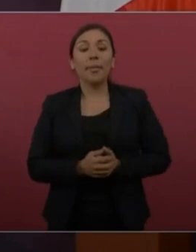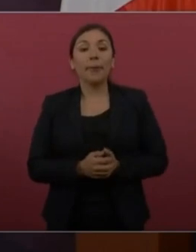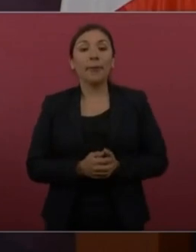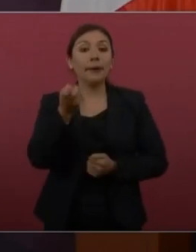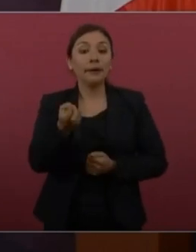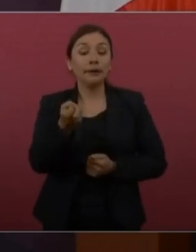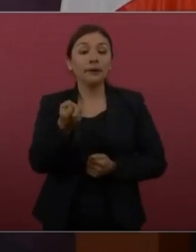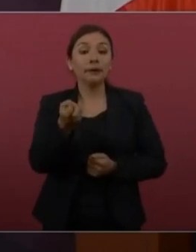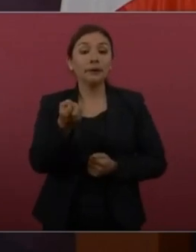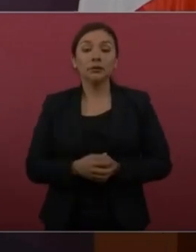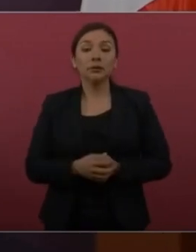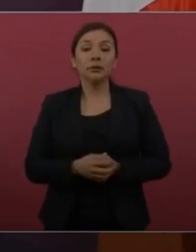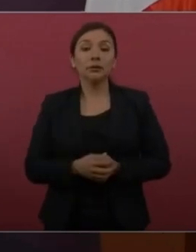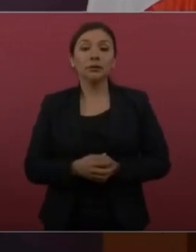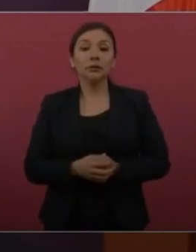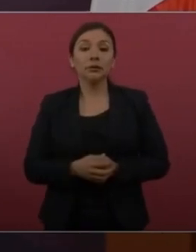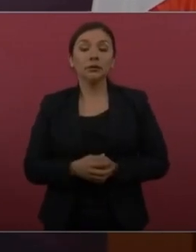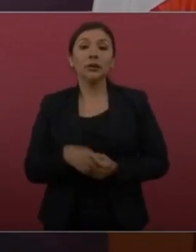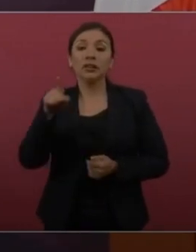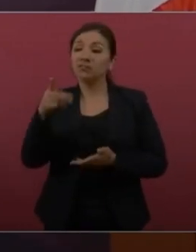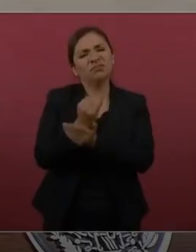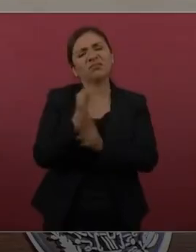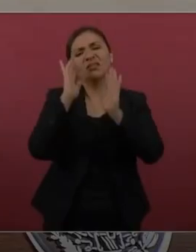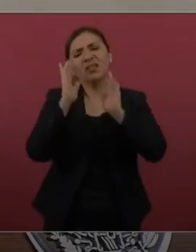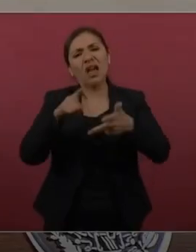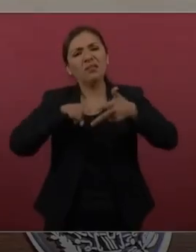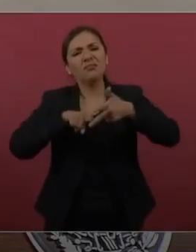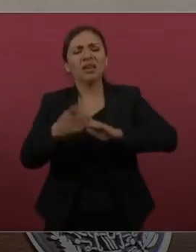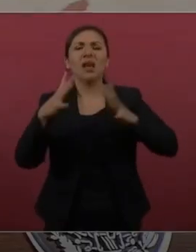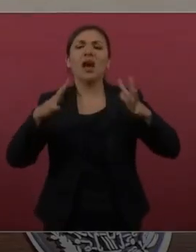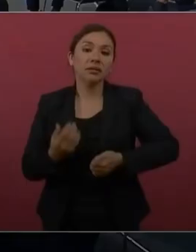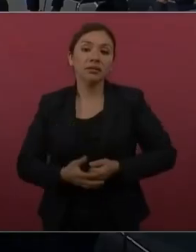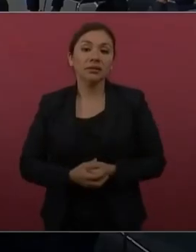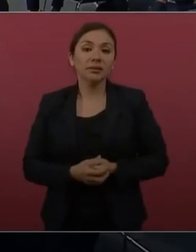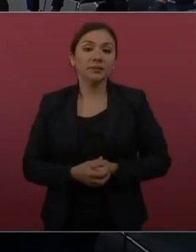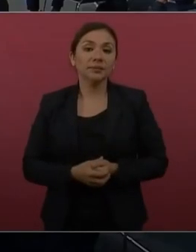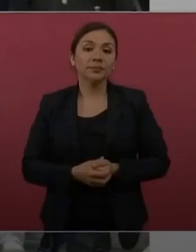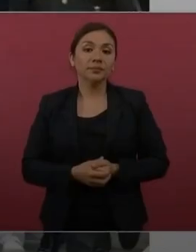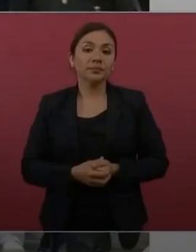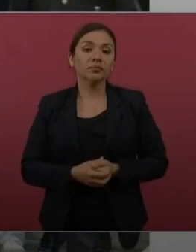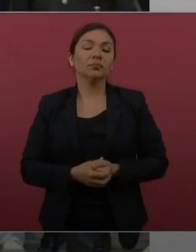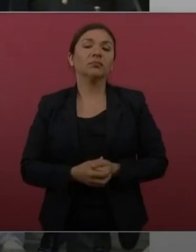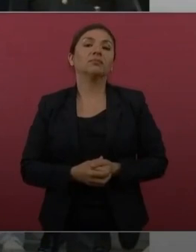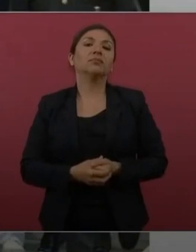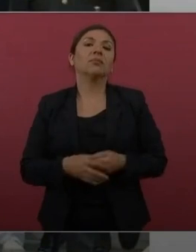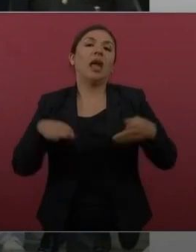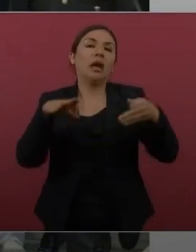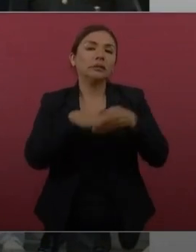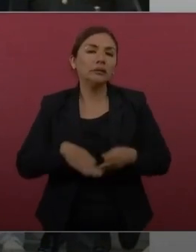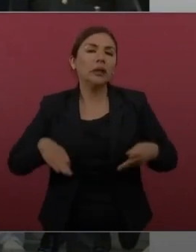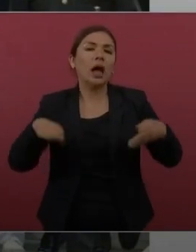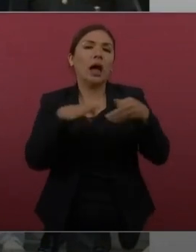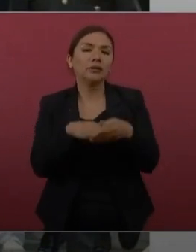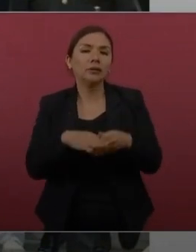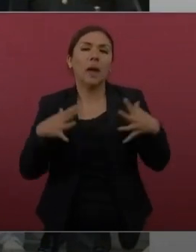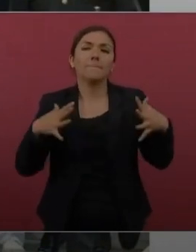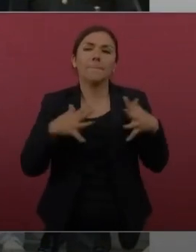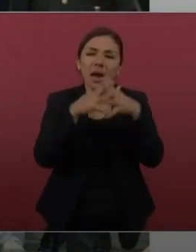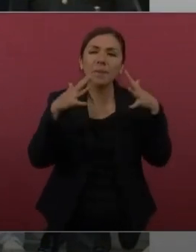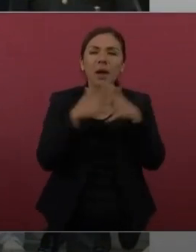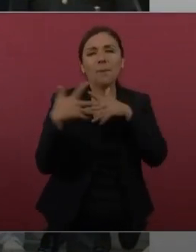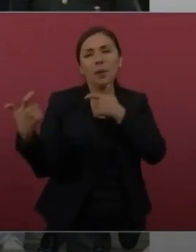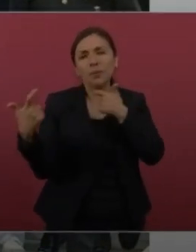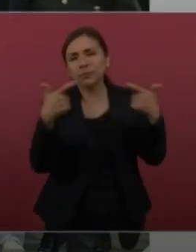ahí llega y declara la guerra. Y a partir de ahí, enfrentamientos, desaparecidos,